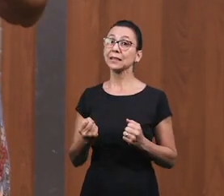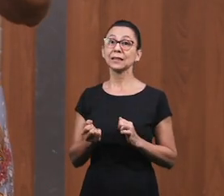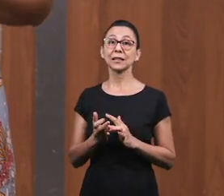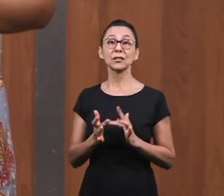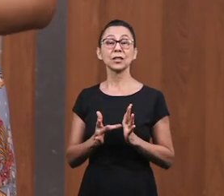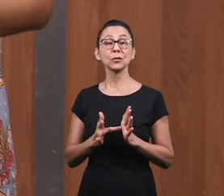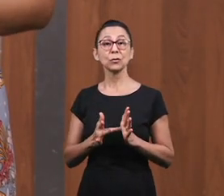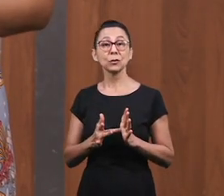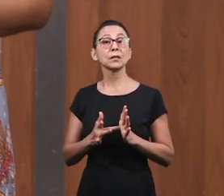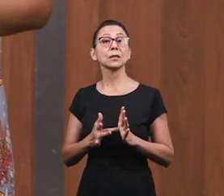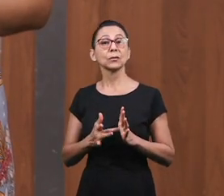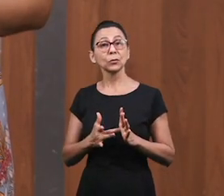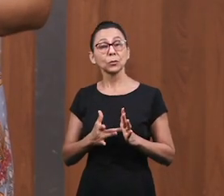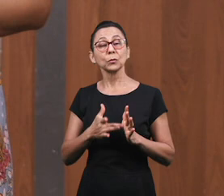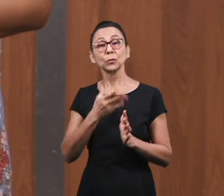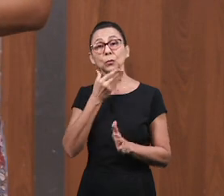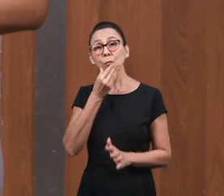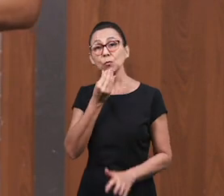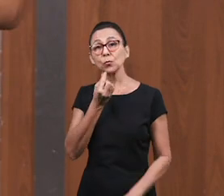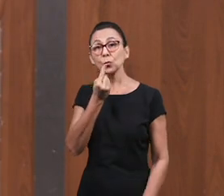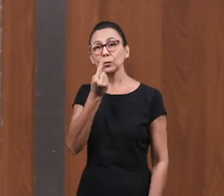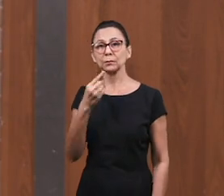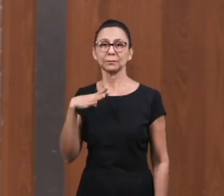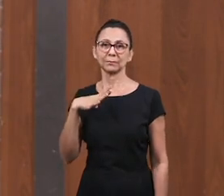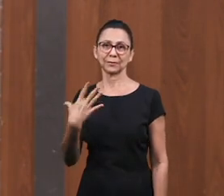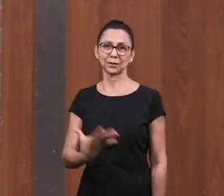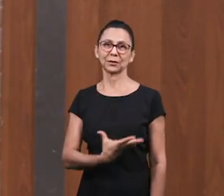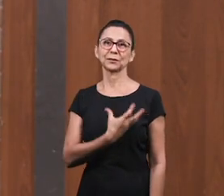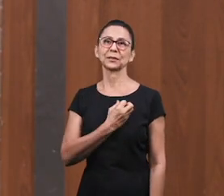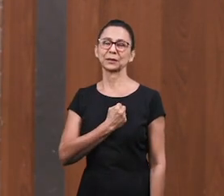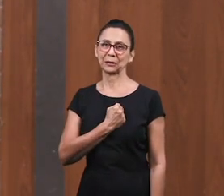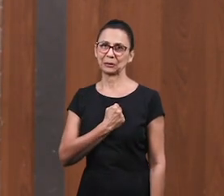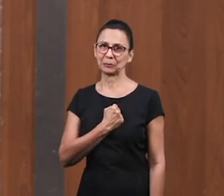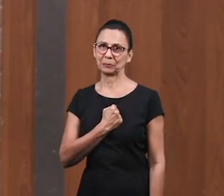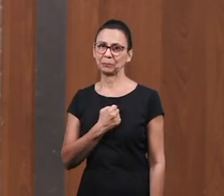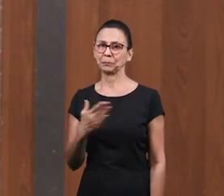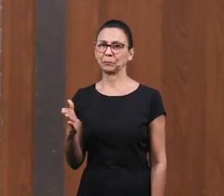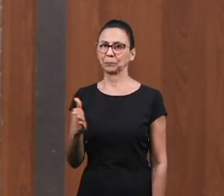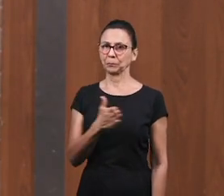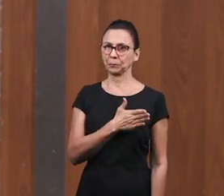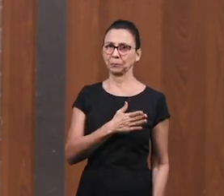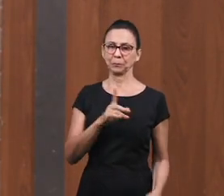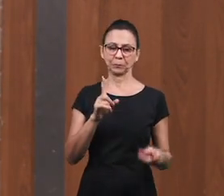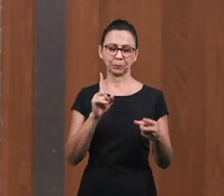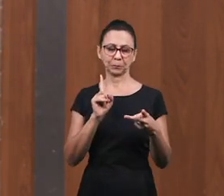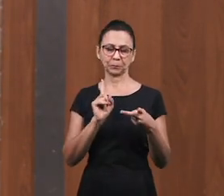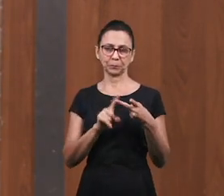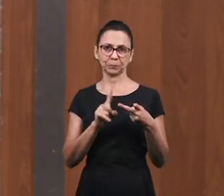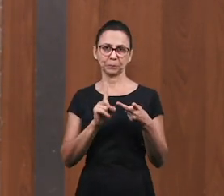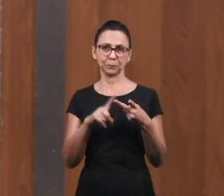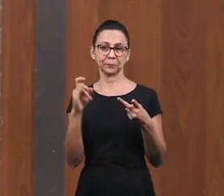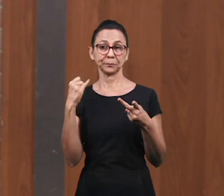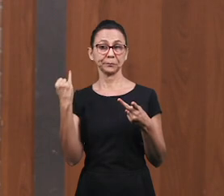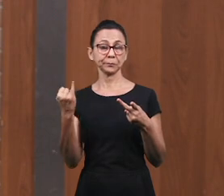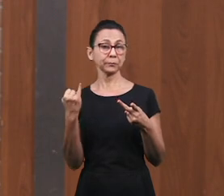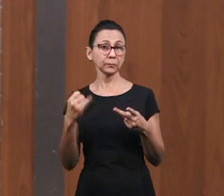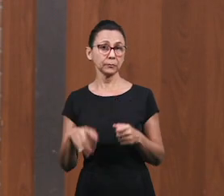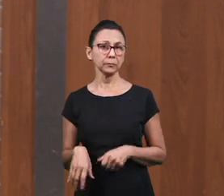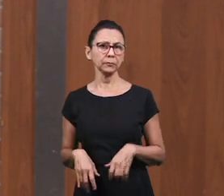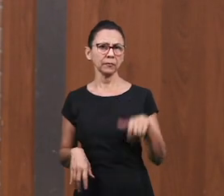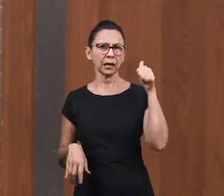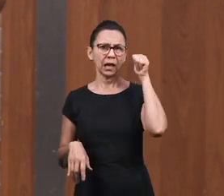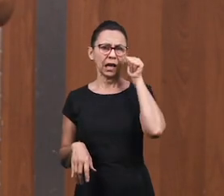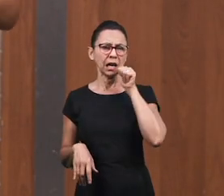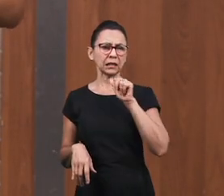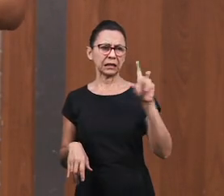Jesús Como su salvador La otra enseñanza Importante Aquella mujer Ella